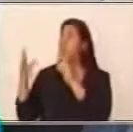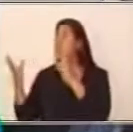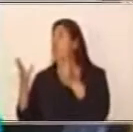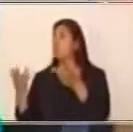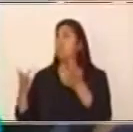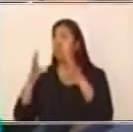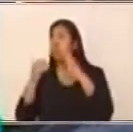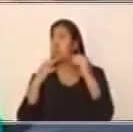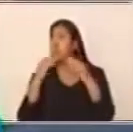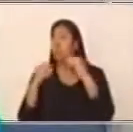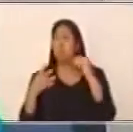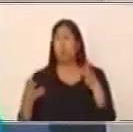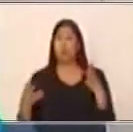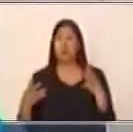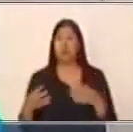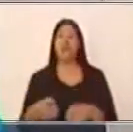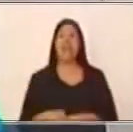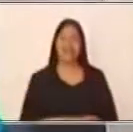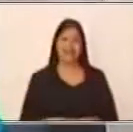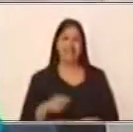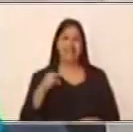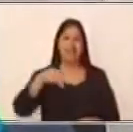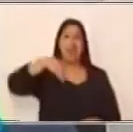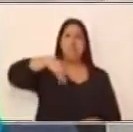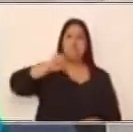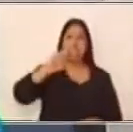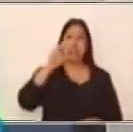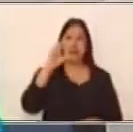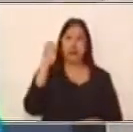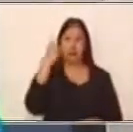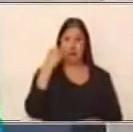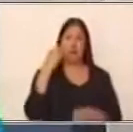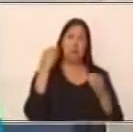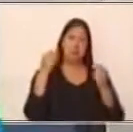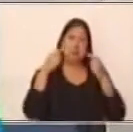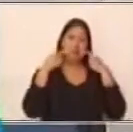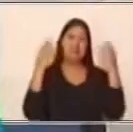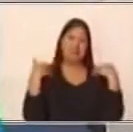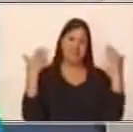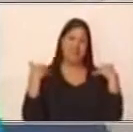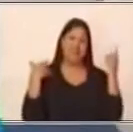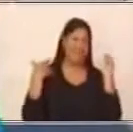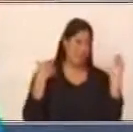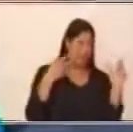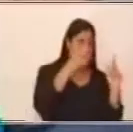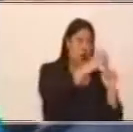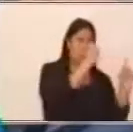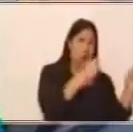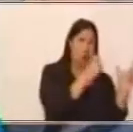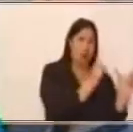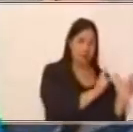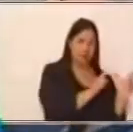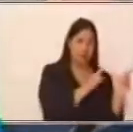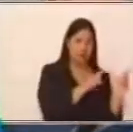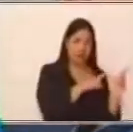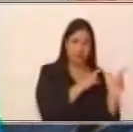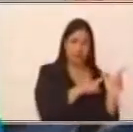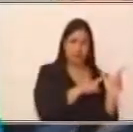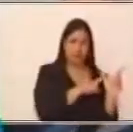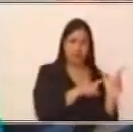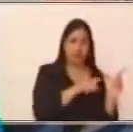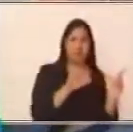Muy bien, Marcos es muy divertido, es la proposición 1, que en el caso de las